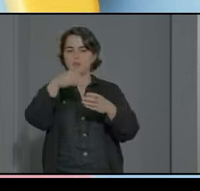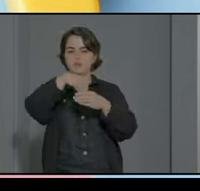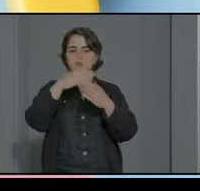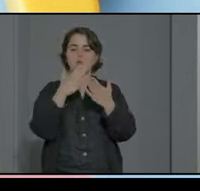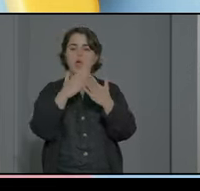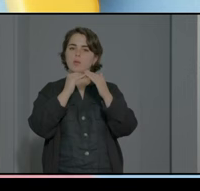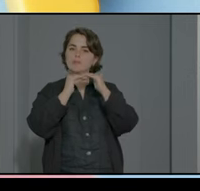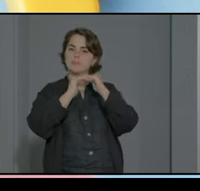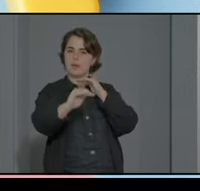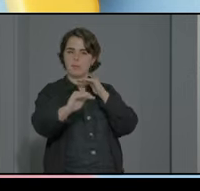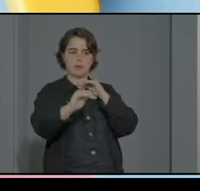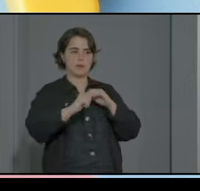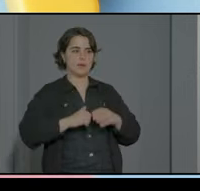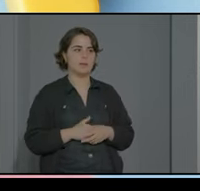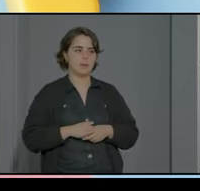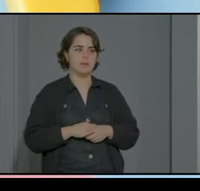estable